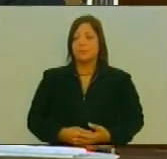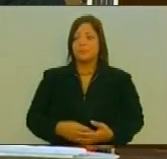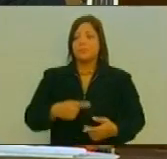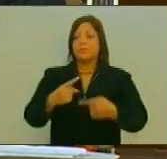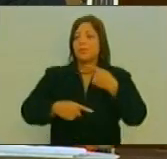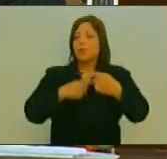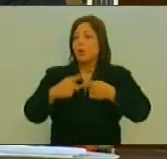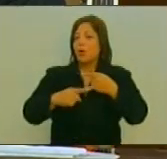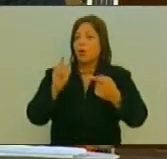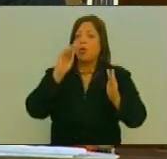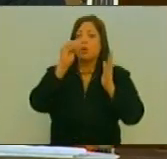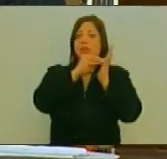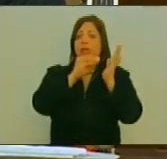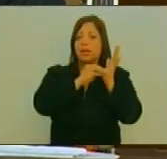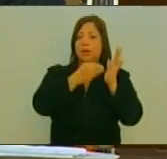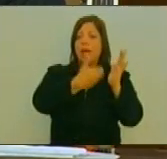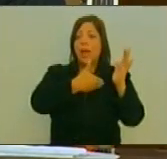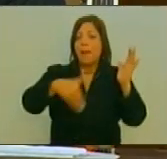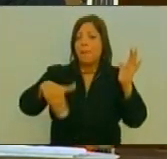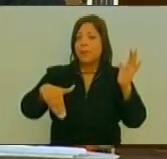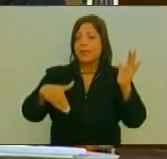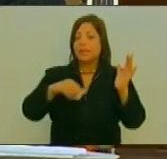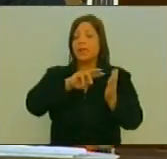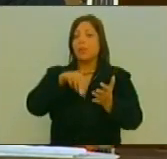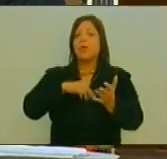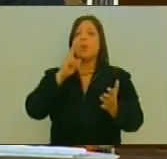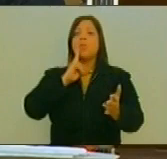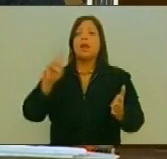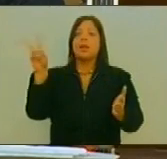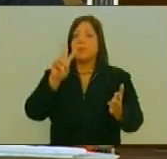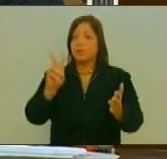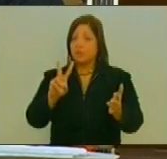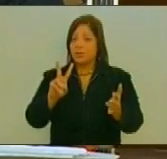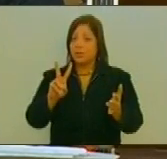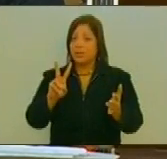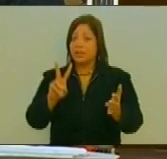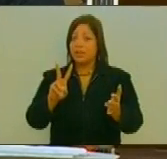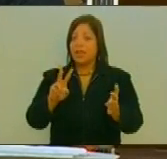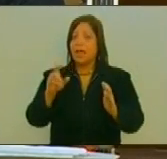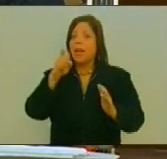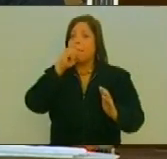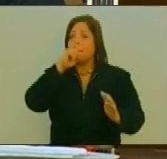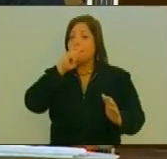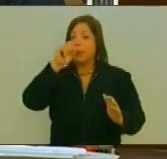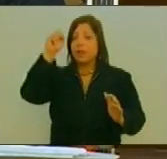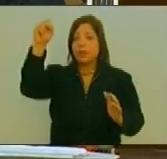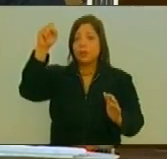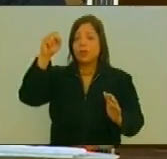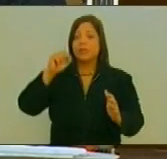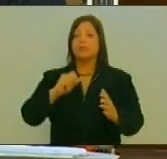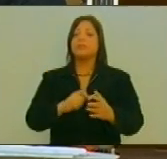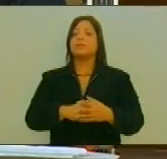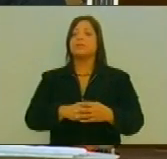Considerando Que el presidente De la República Bolivariana De Venezuela Nicolás Maduro Moro